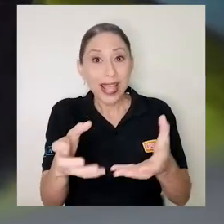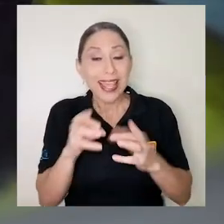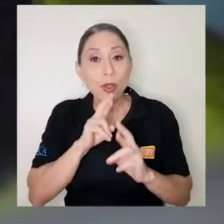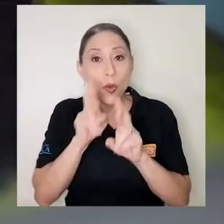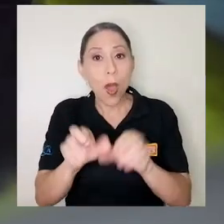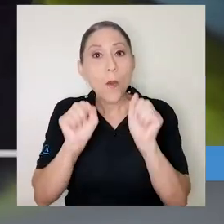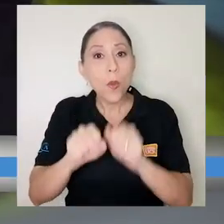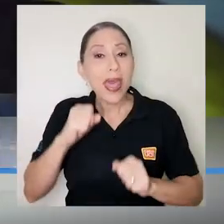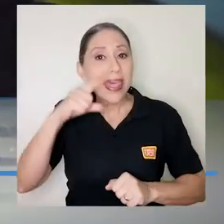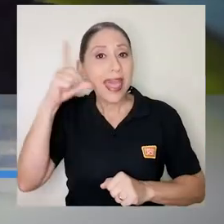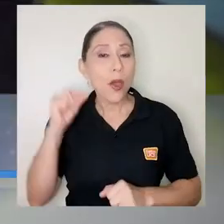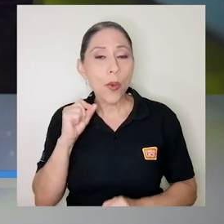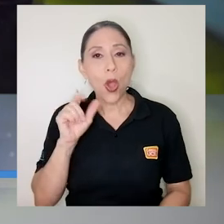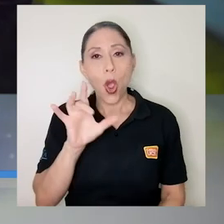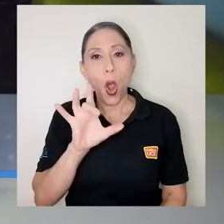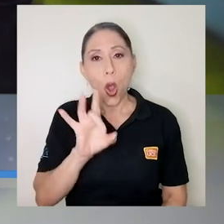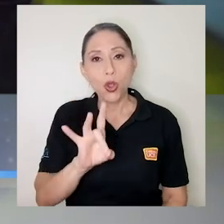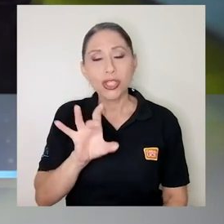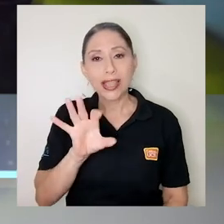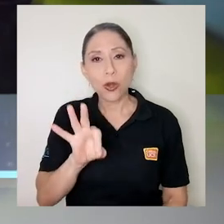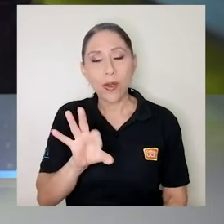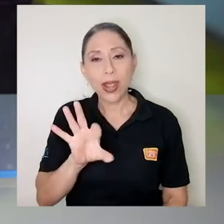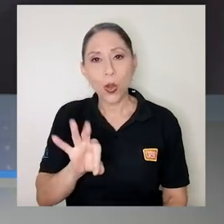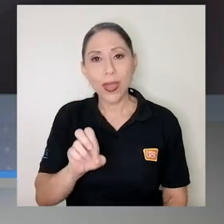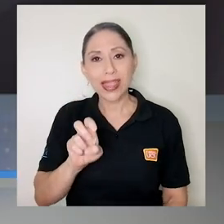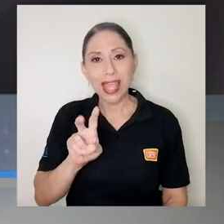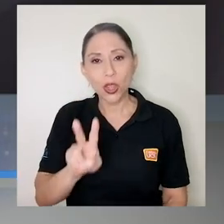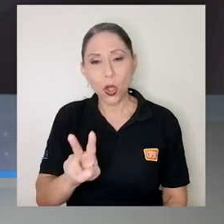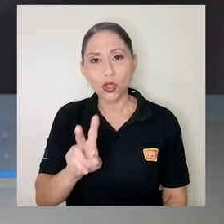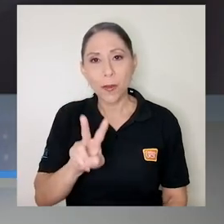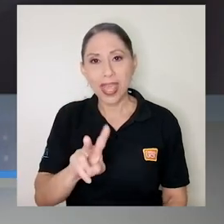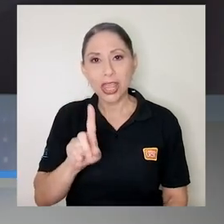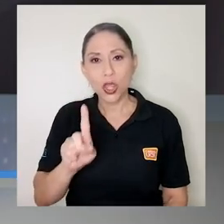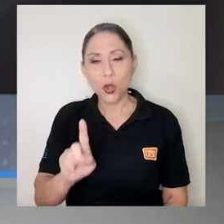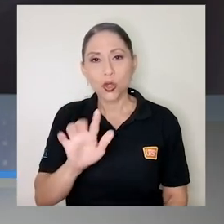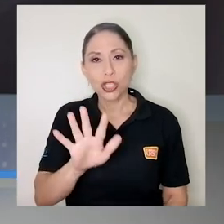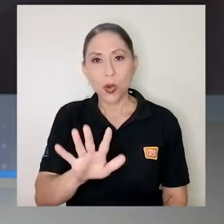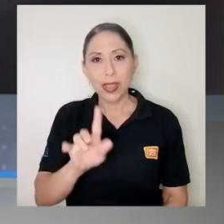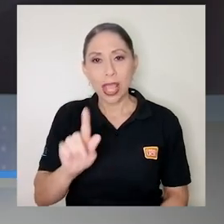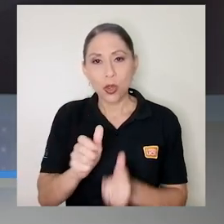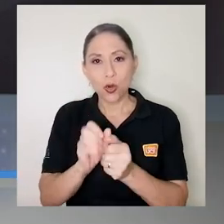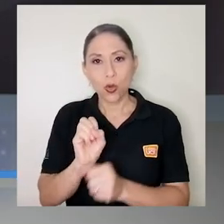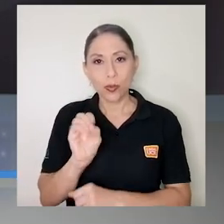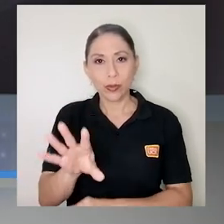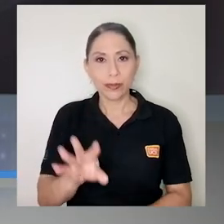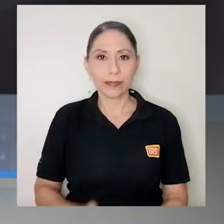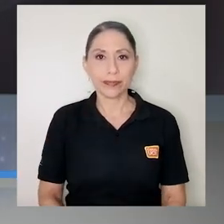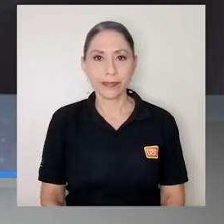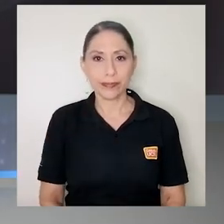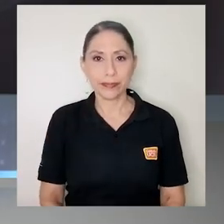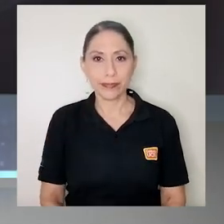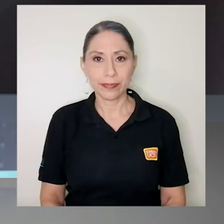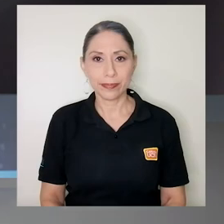comunicarse vía WhatsApp al teléfono 8992-2151.